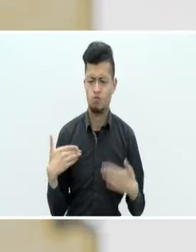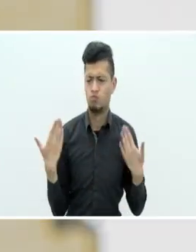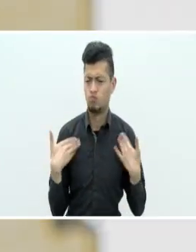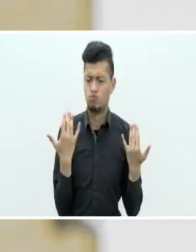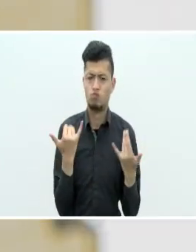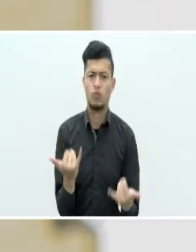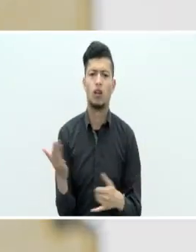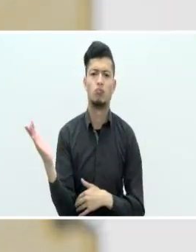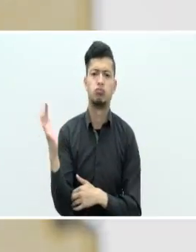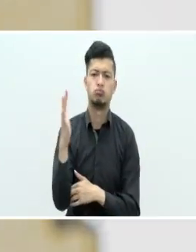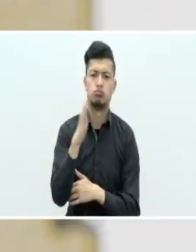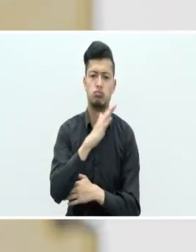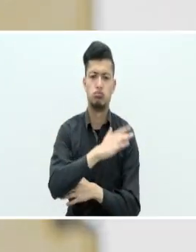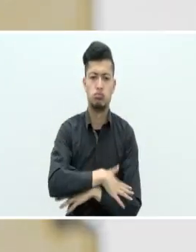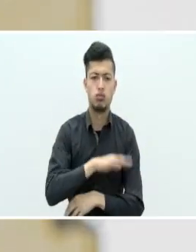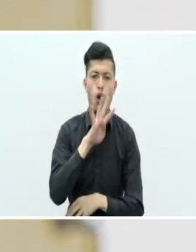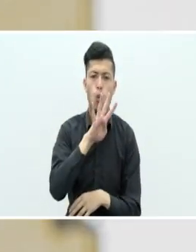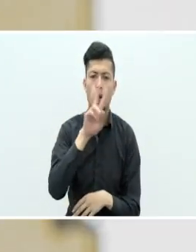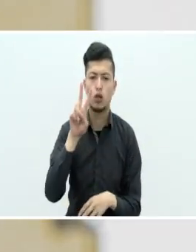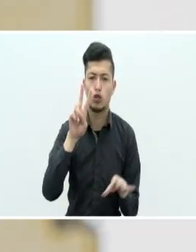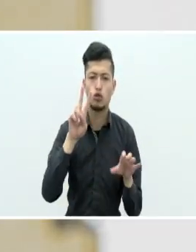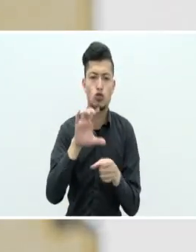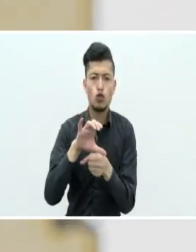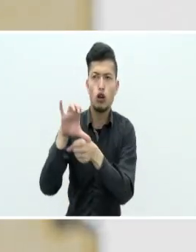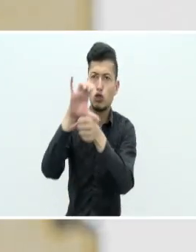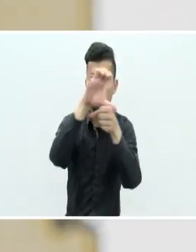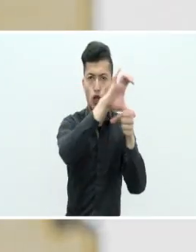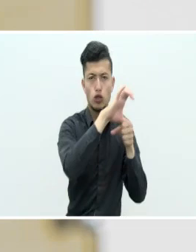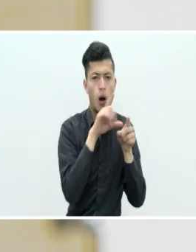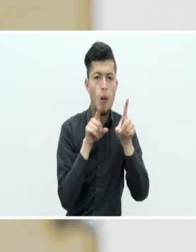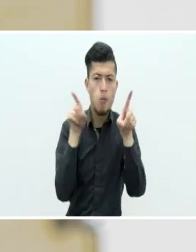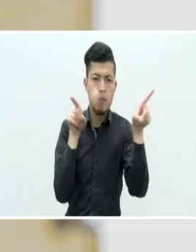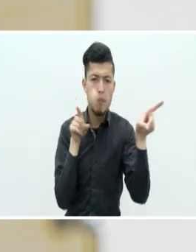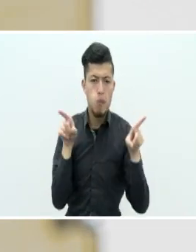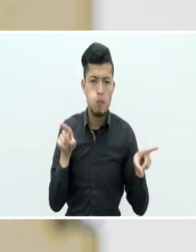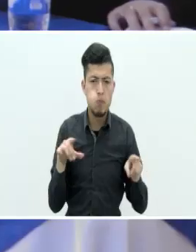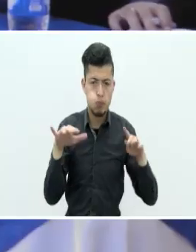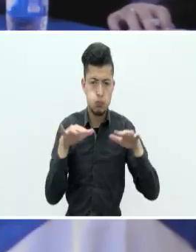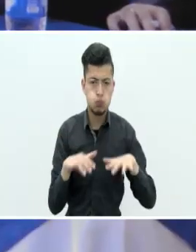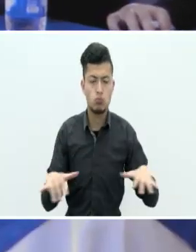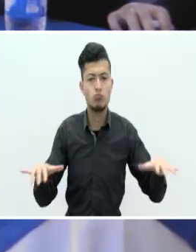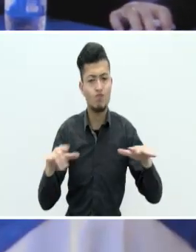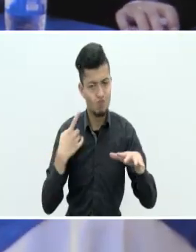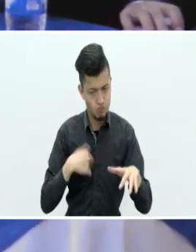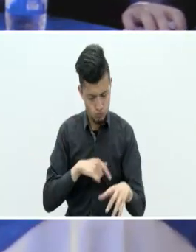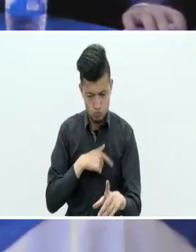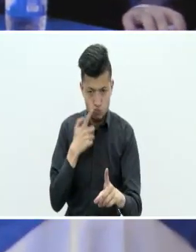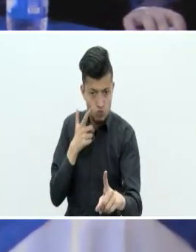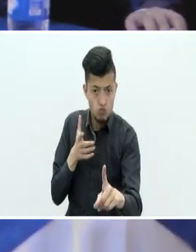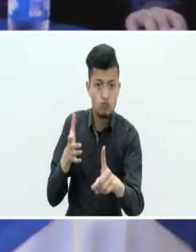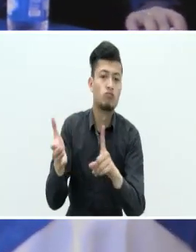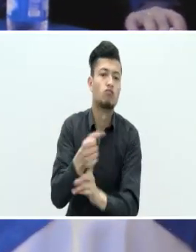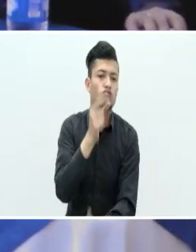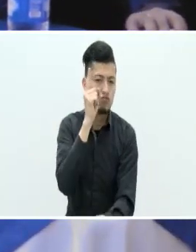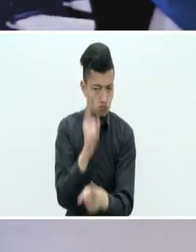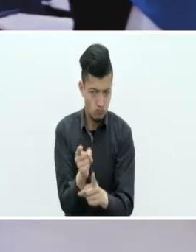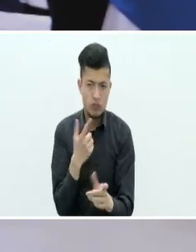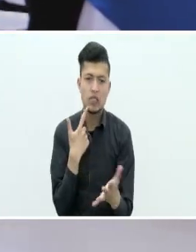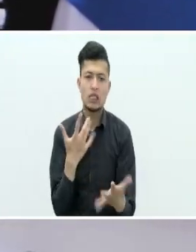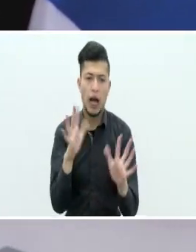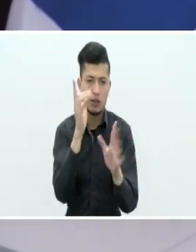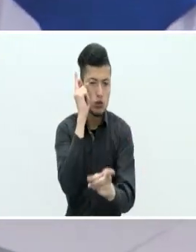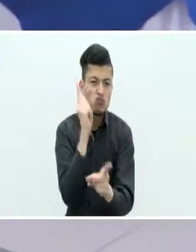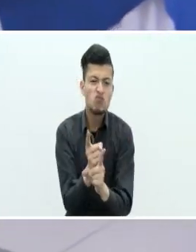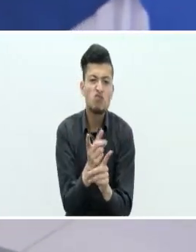simultáneo en 42 ciudades del país. En 2016, logramos celebrar esta jornada invitando